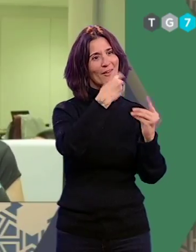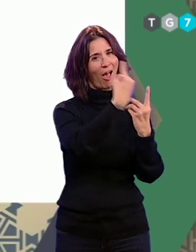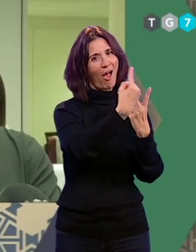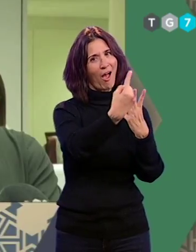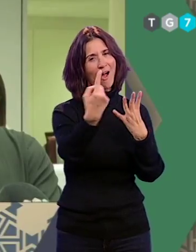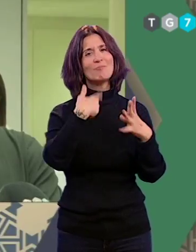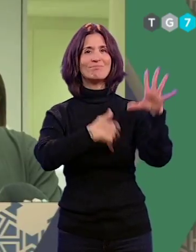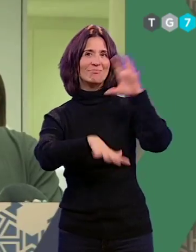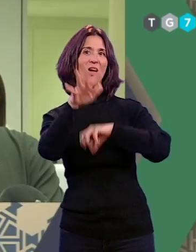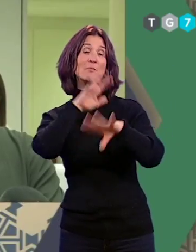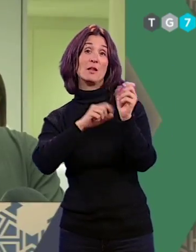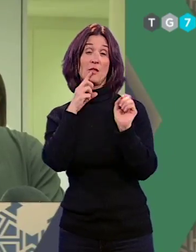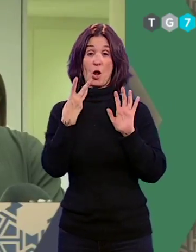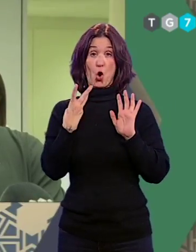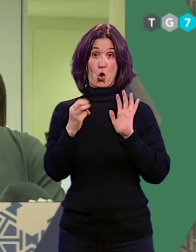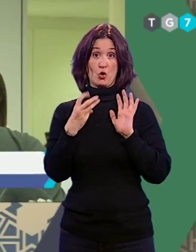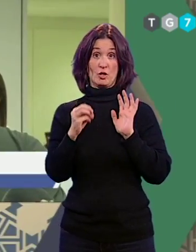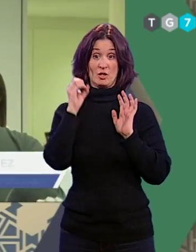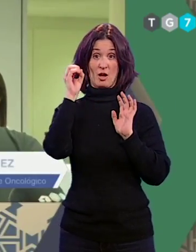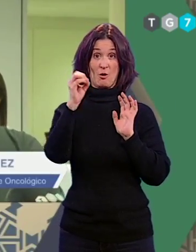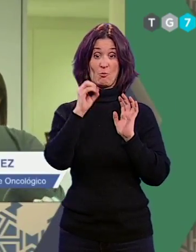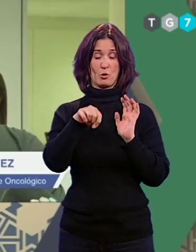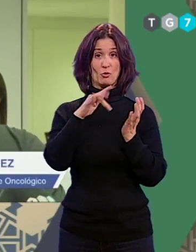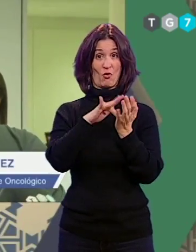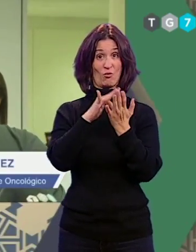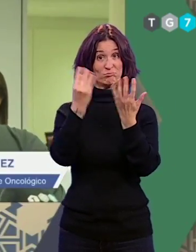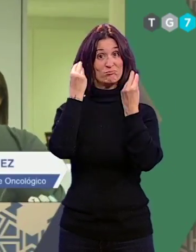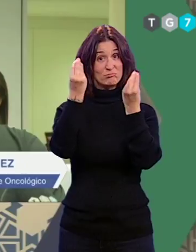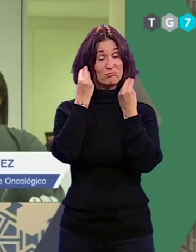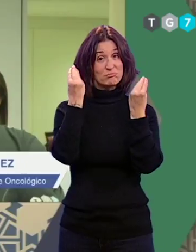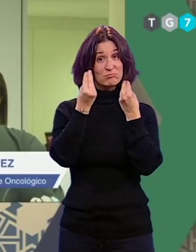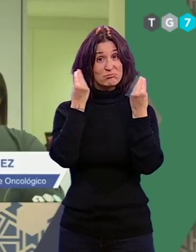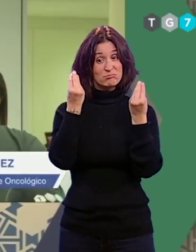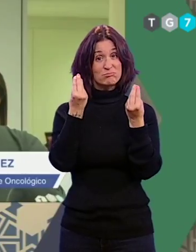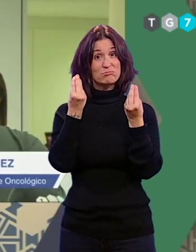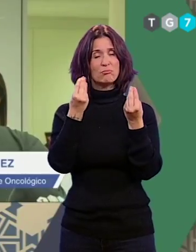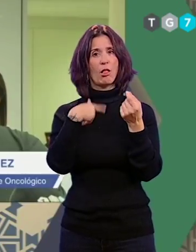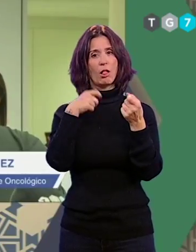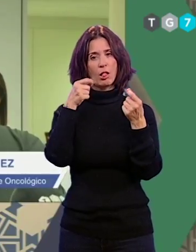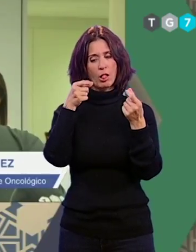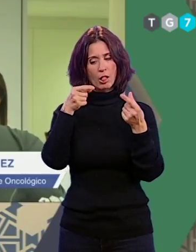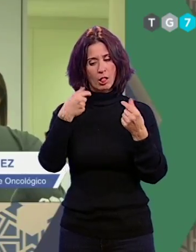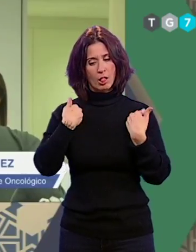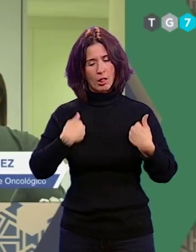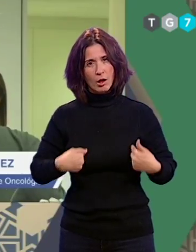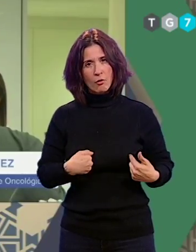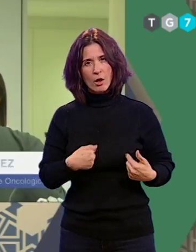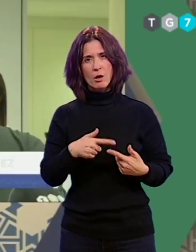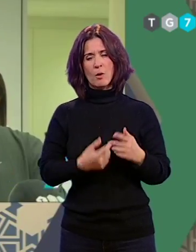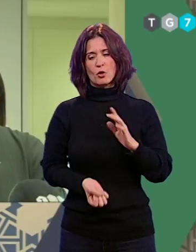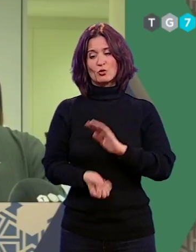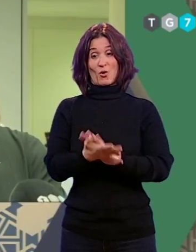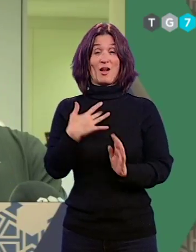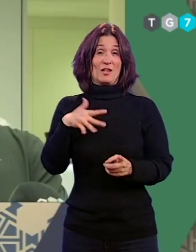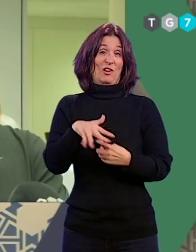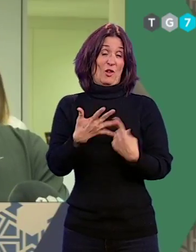El 80% de este curso te ayuda a descubrir tu cuerpo, a las nuevas circunstancias